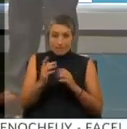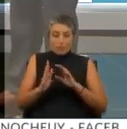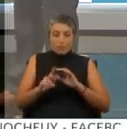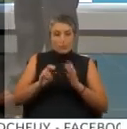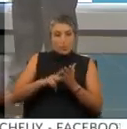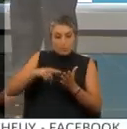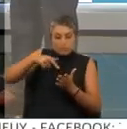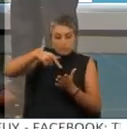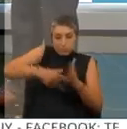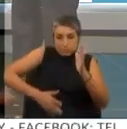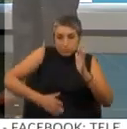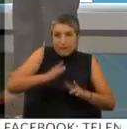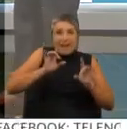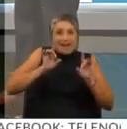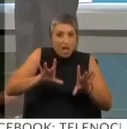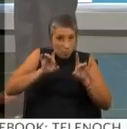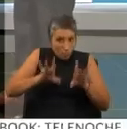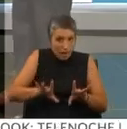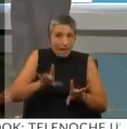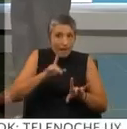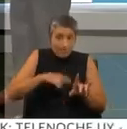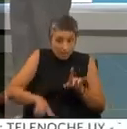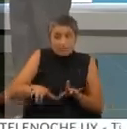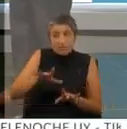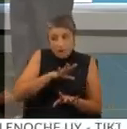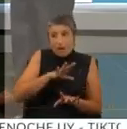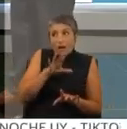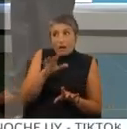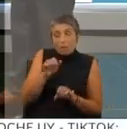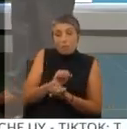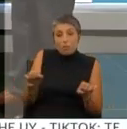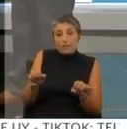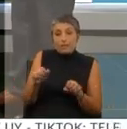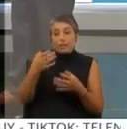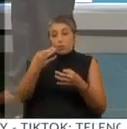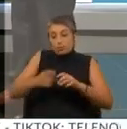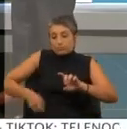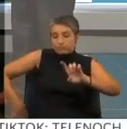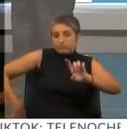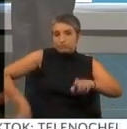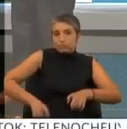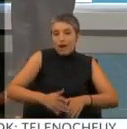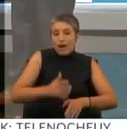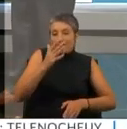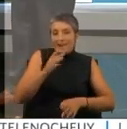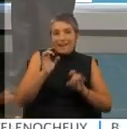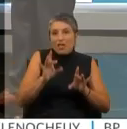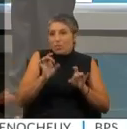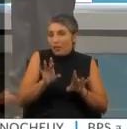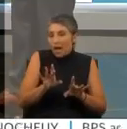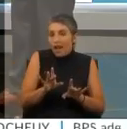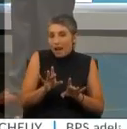Esa acción justifica que es natural. Creo que tienen elementos para entender que esa acción de ir a patear el balón y levantar el brazo,